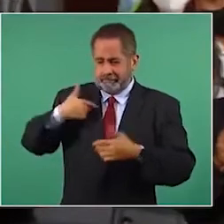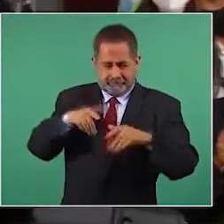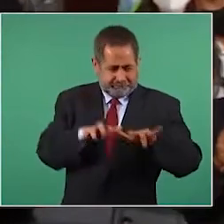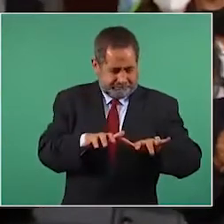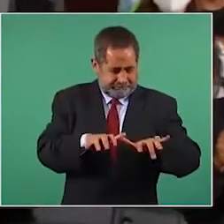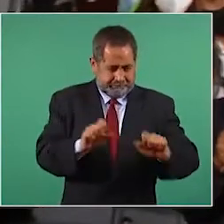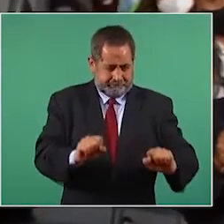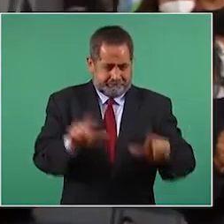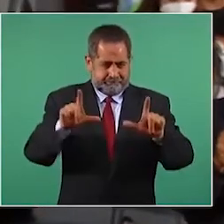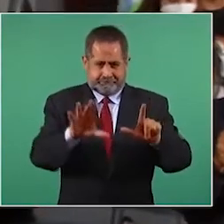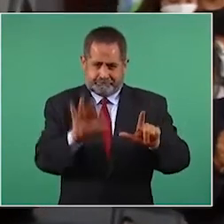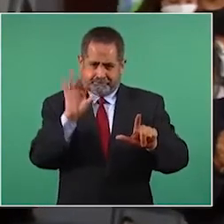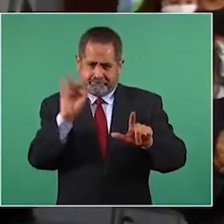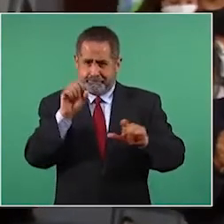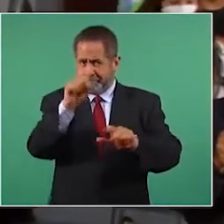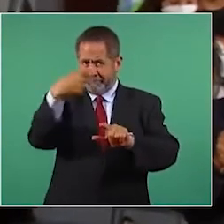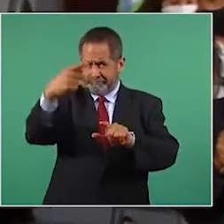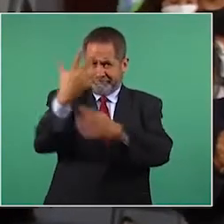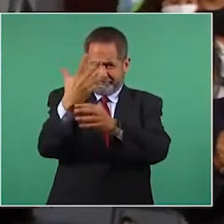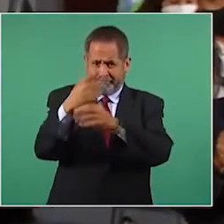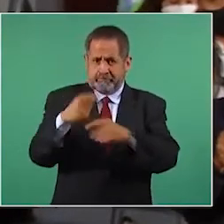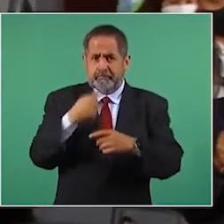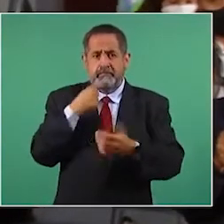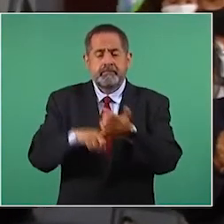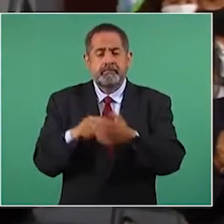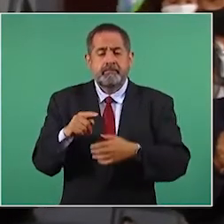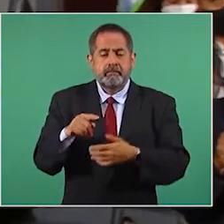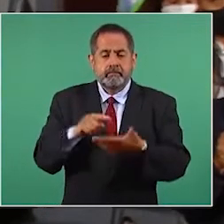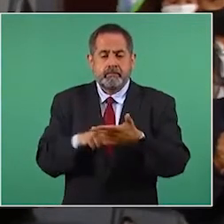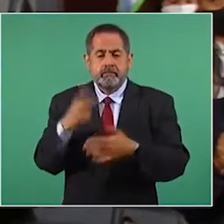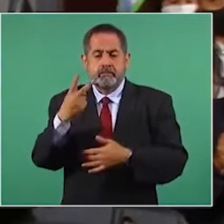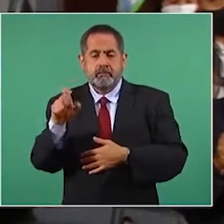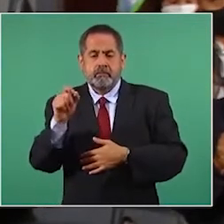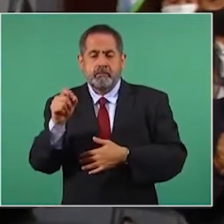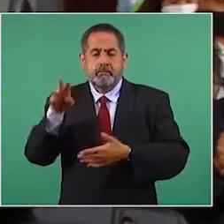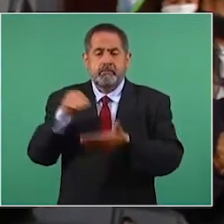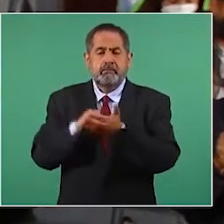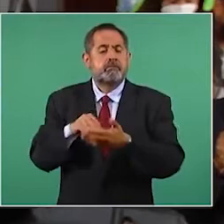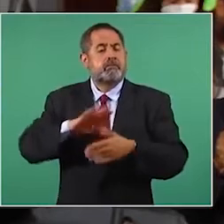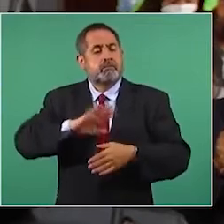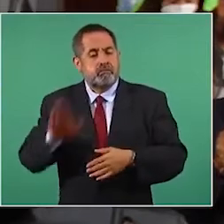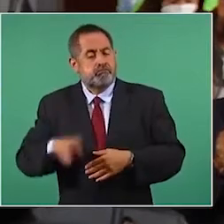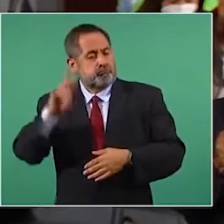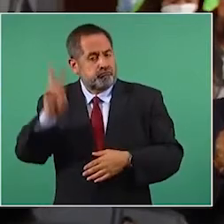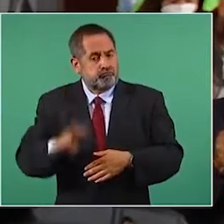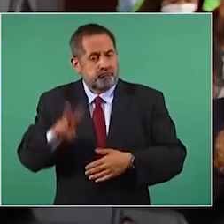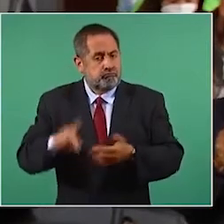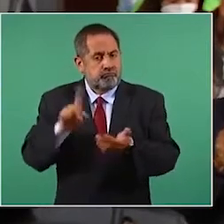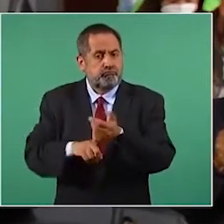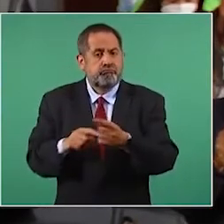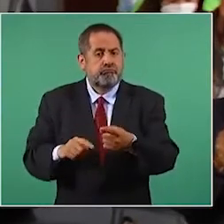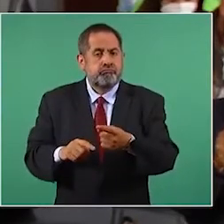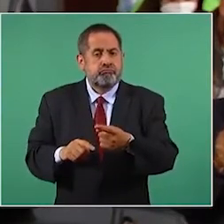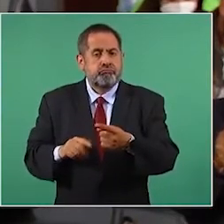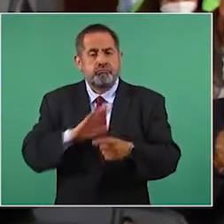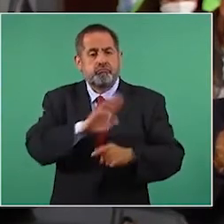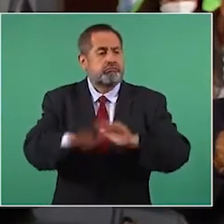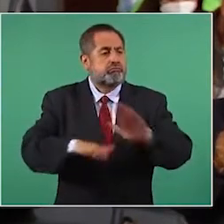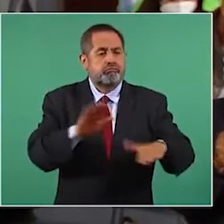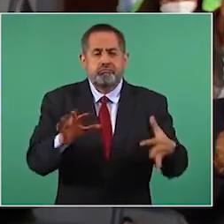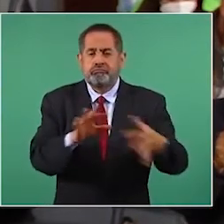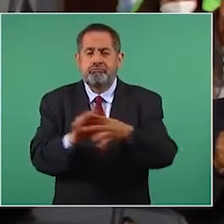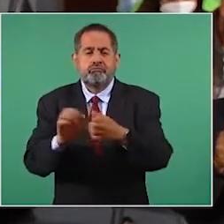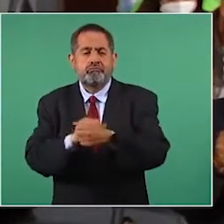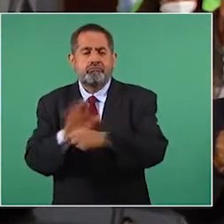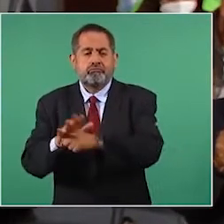también de su propia página. Ustedes están hablando de 229 mil muertos, cuando en realidad las muertes asociadas